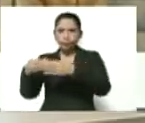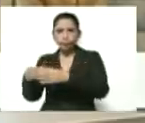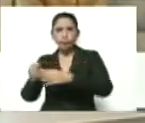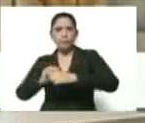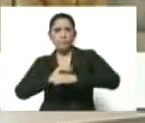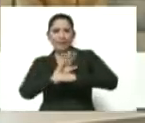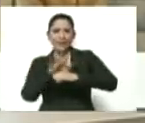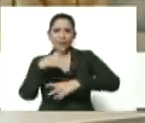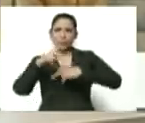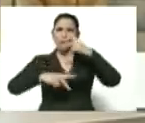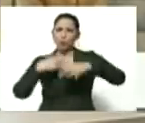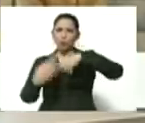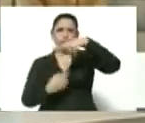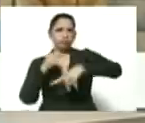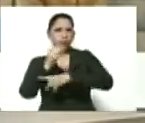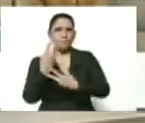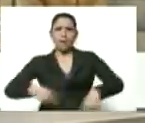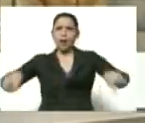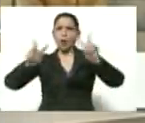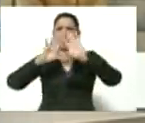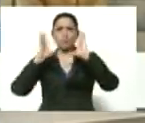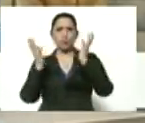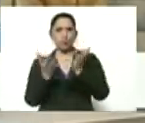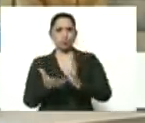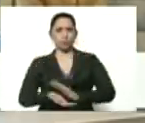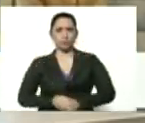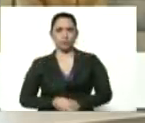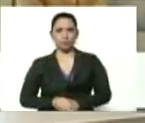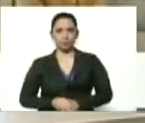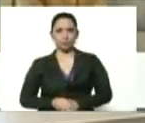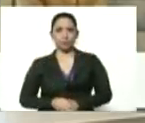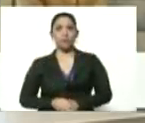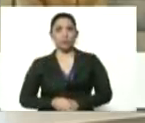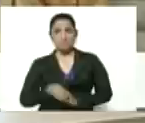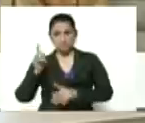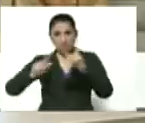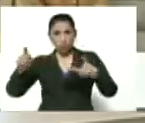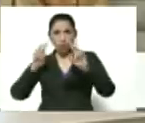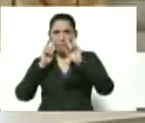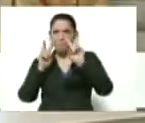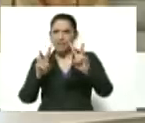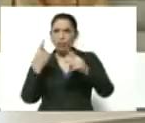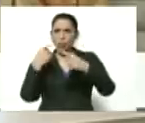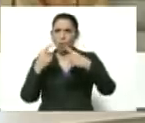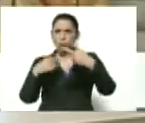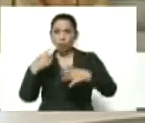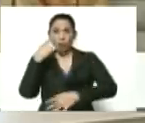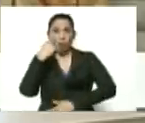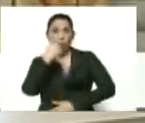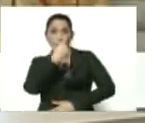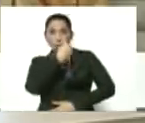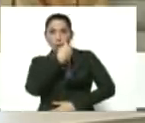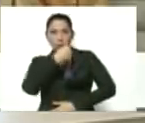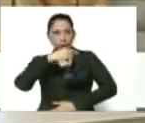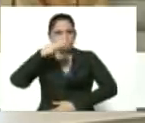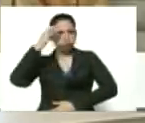produciendo una revolución de los valores en el mundo la gente está viendo las cosas con ojo agudo